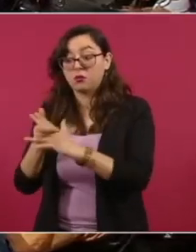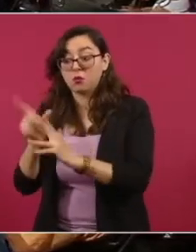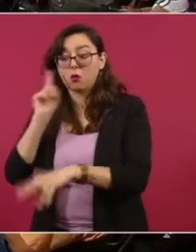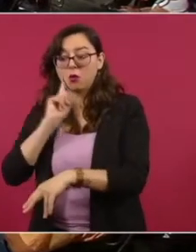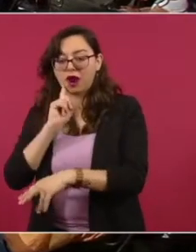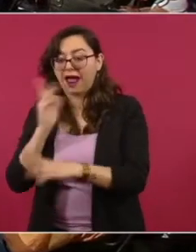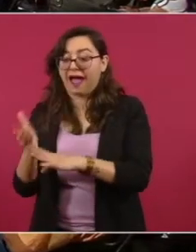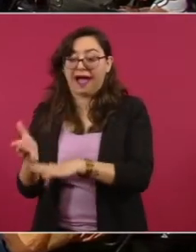feminicidio. Entonces,